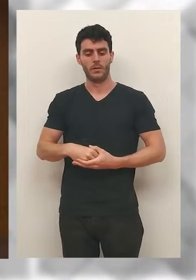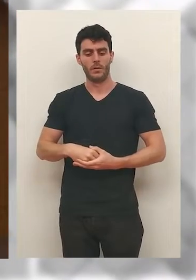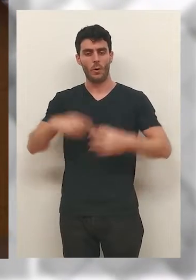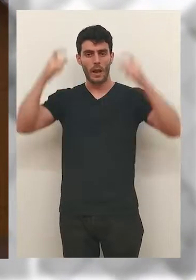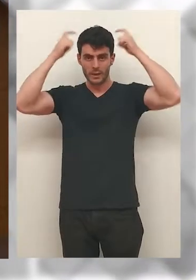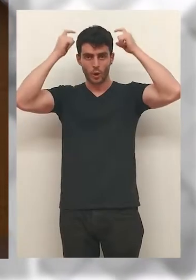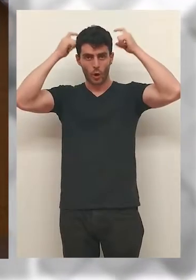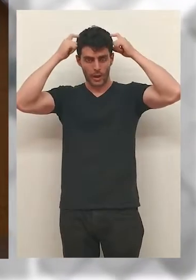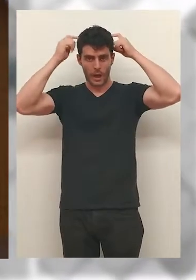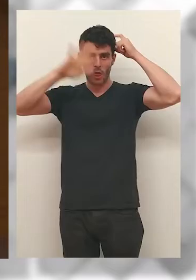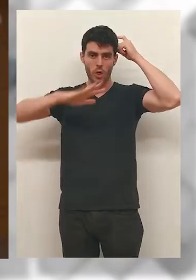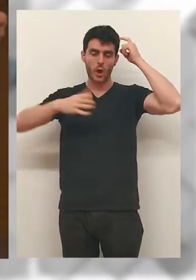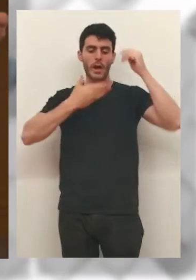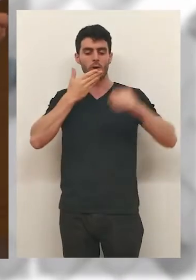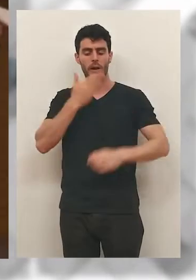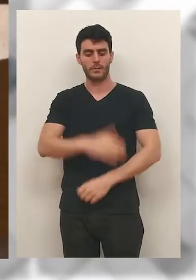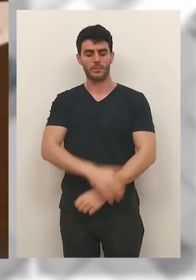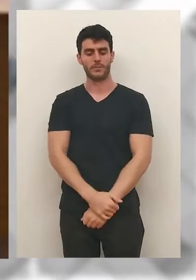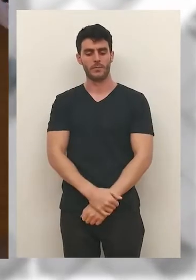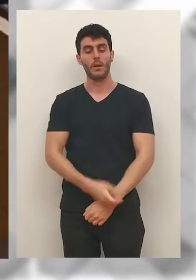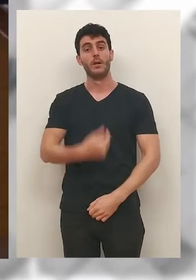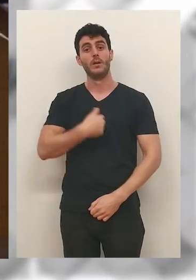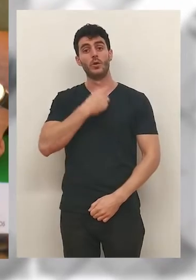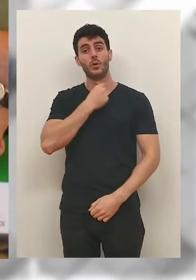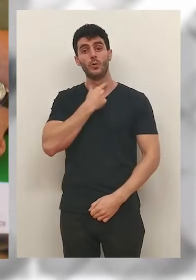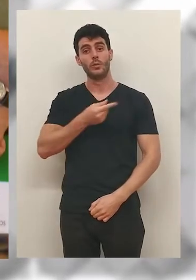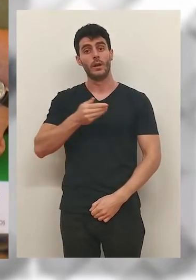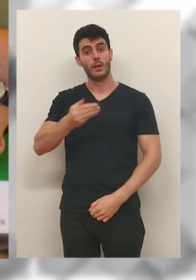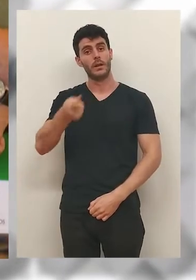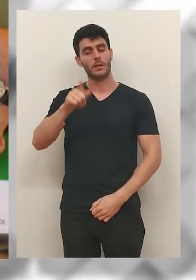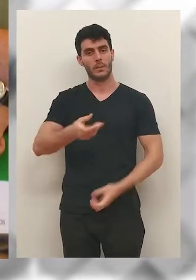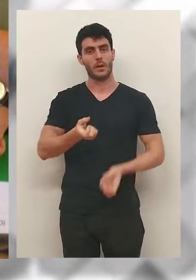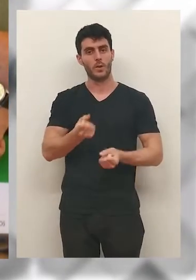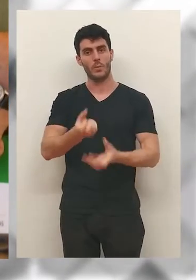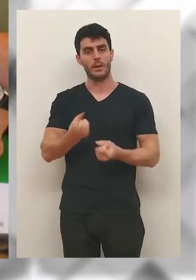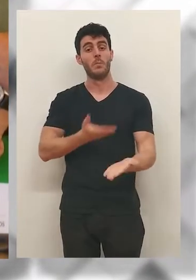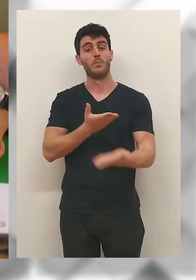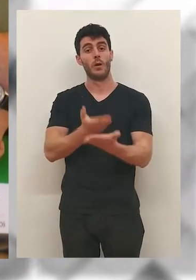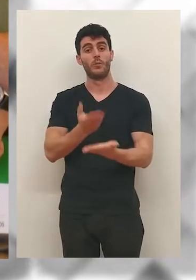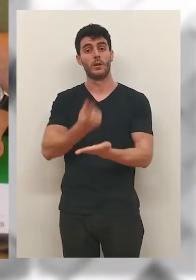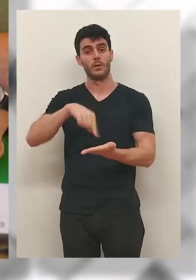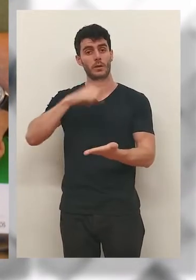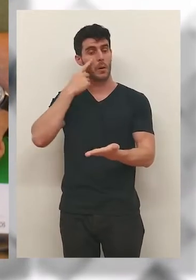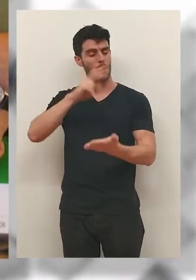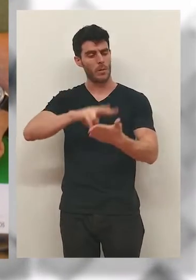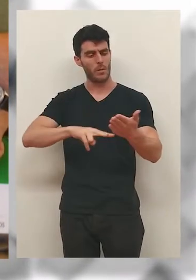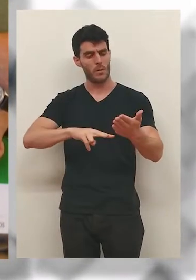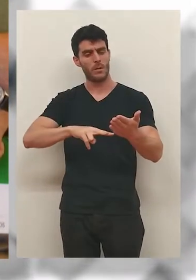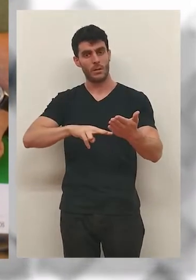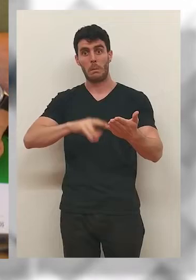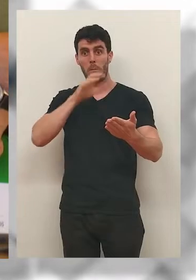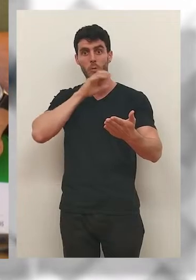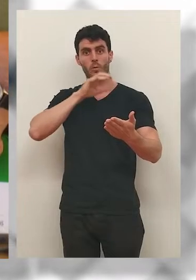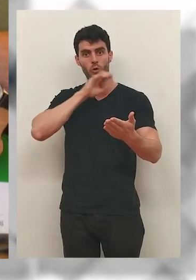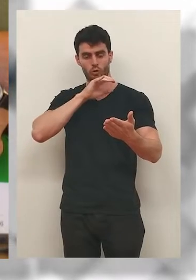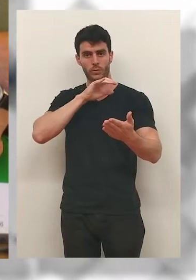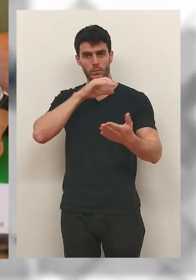las orejas en algunos entornos, sobre todo escolares. Me gustaría también comentarles propuestas que hemos